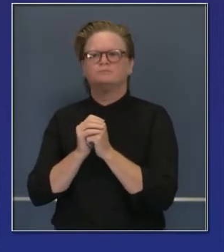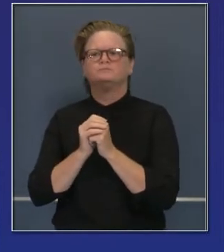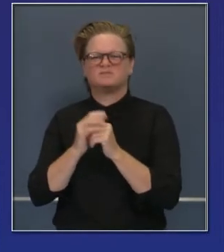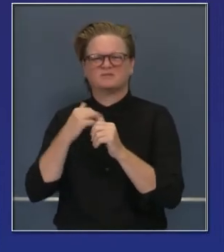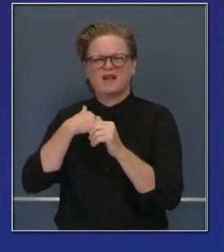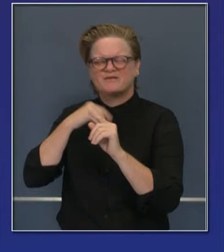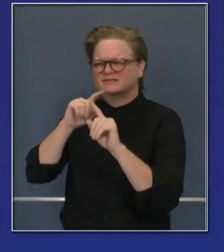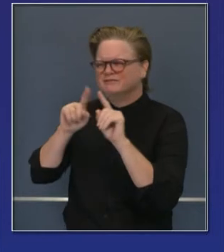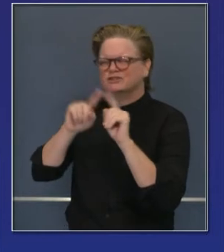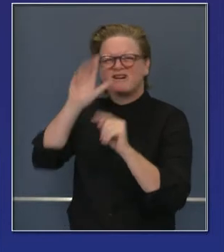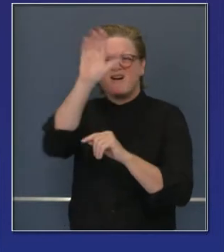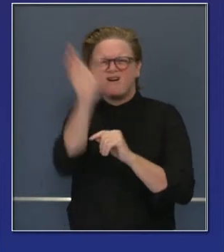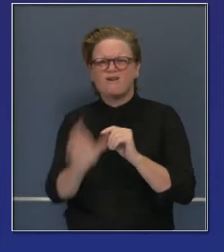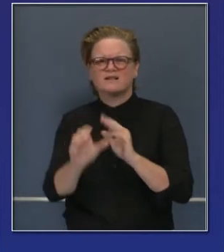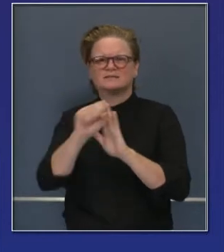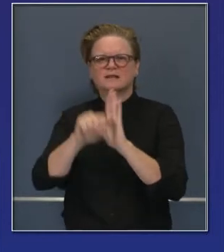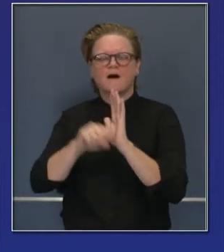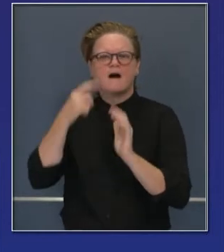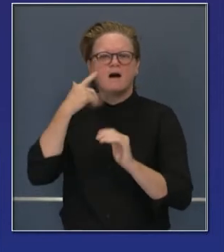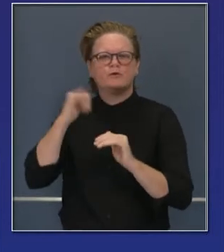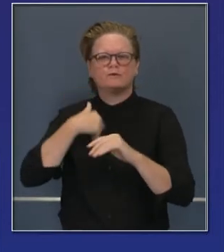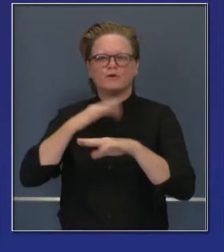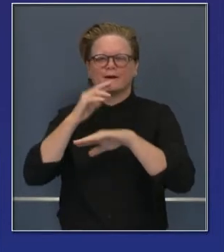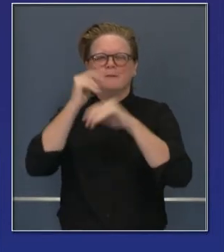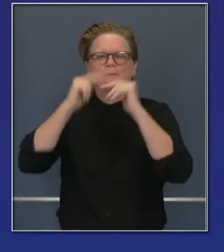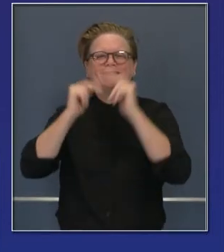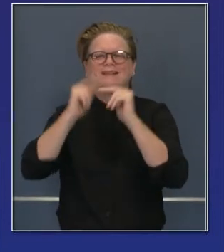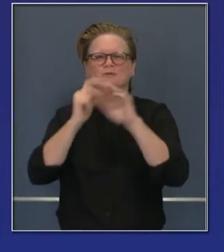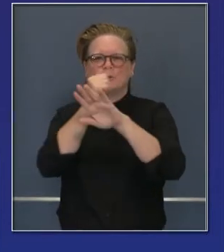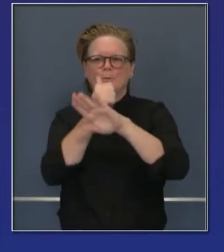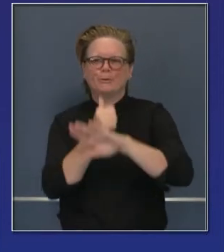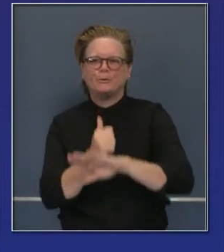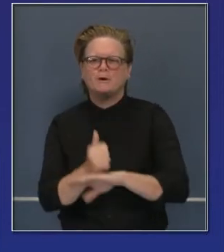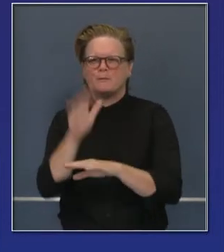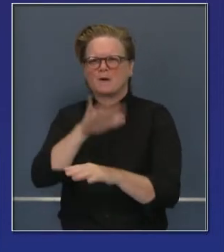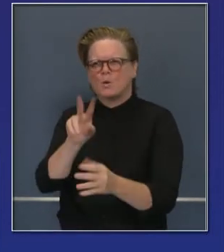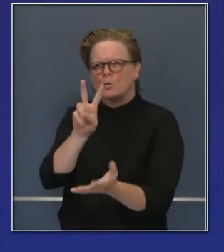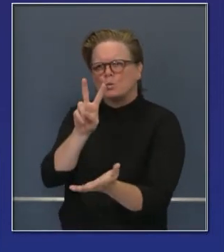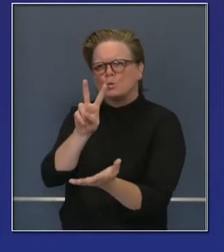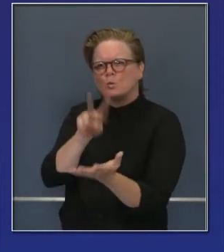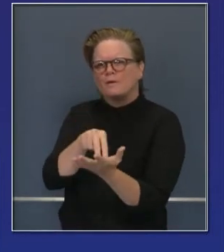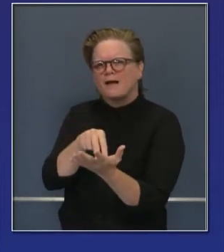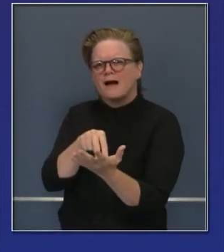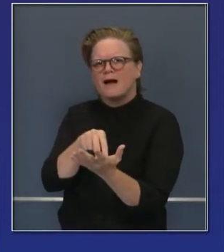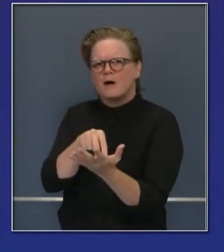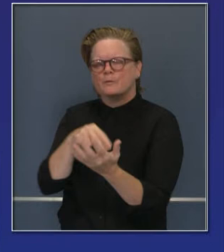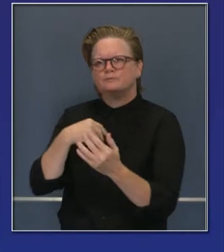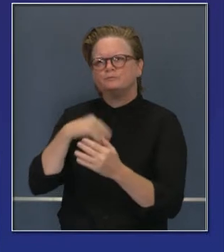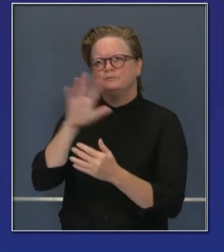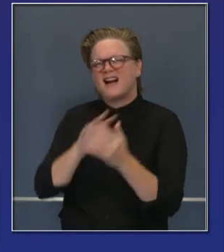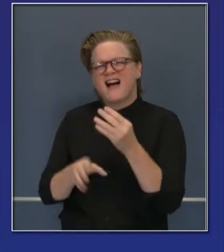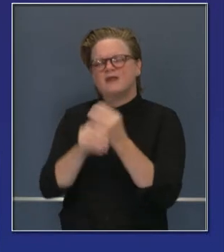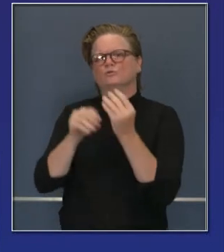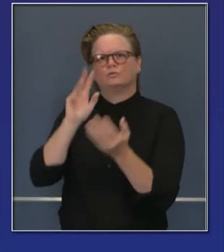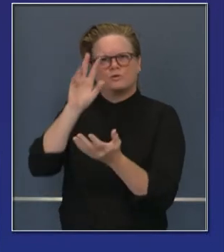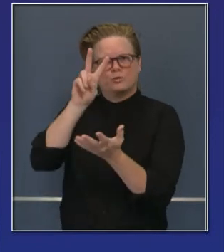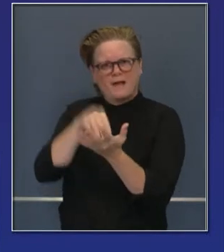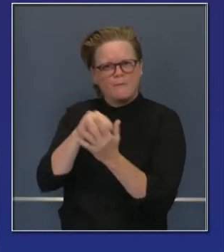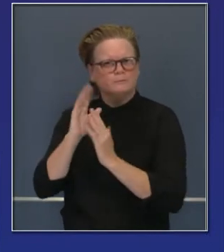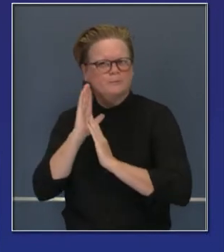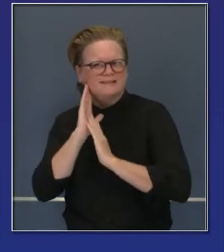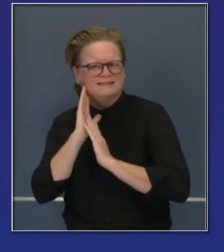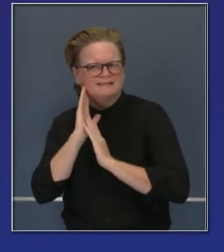en el área de Sacramento que representan unas dos mil camas que podemos aprender y